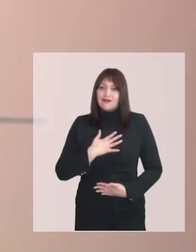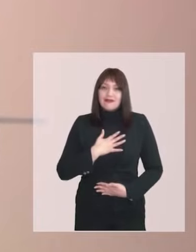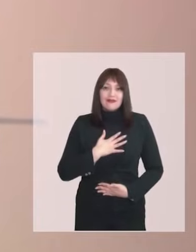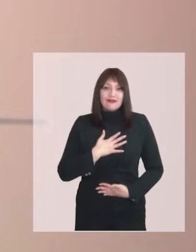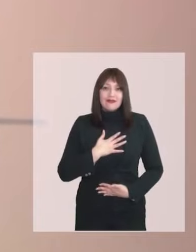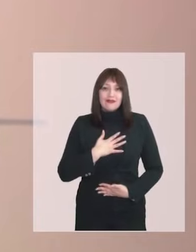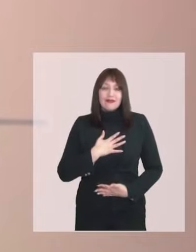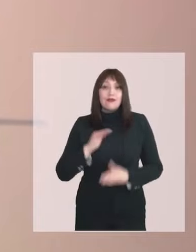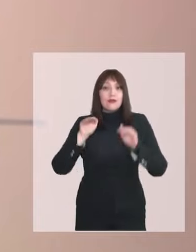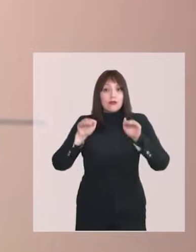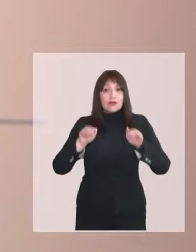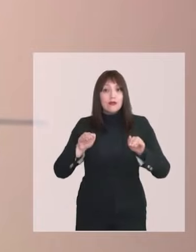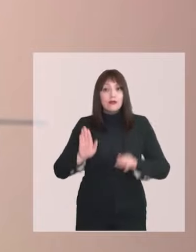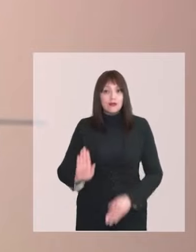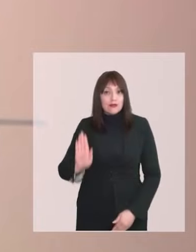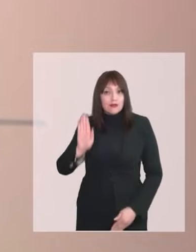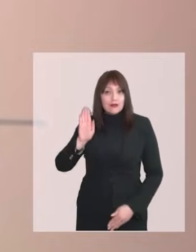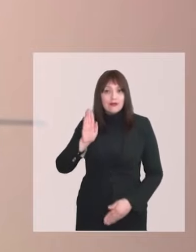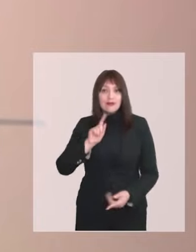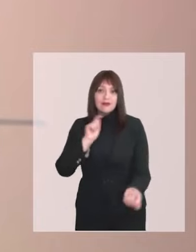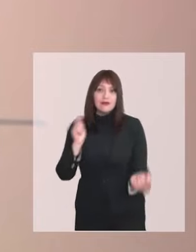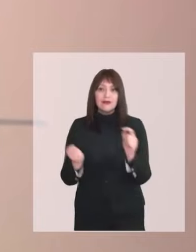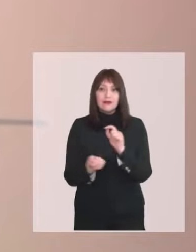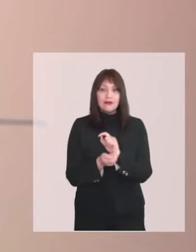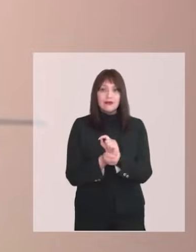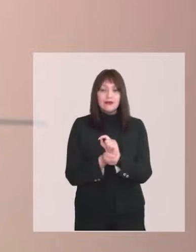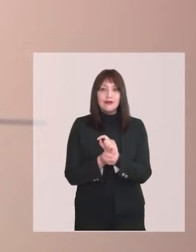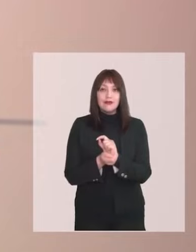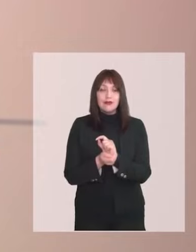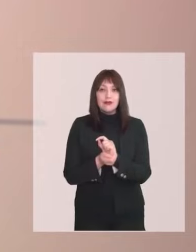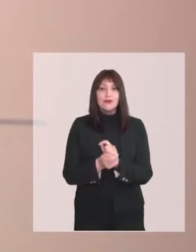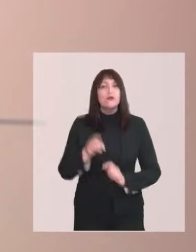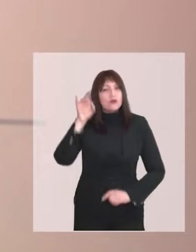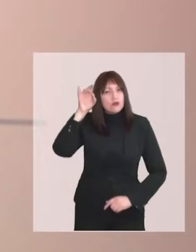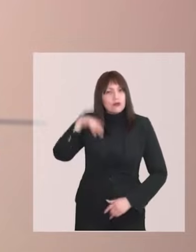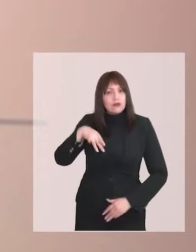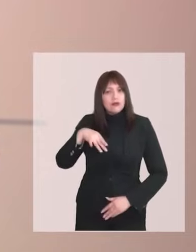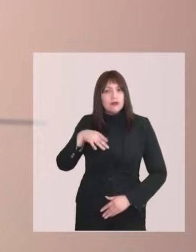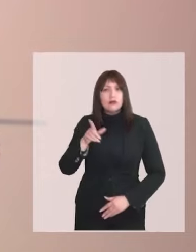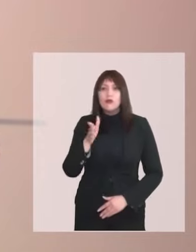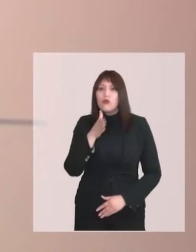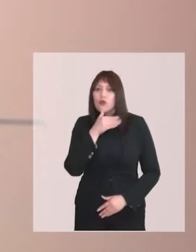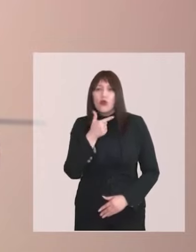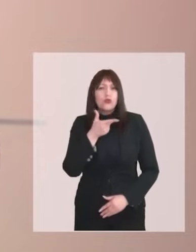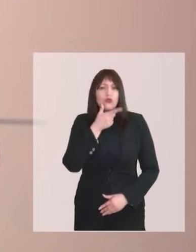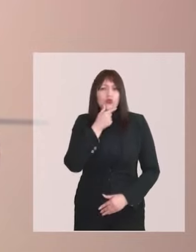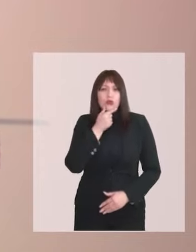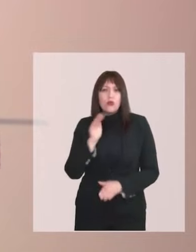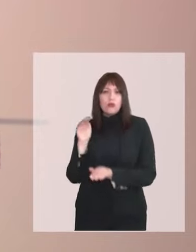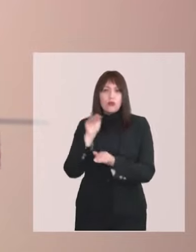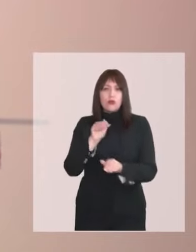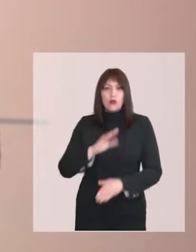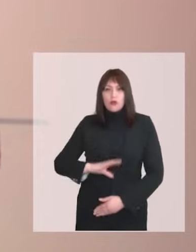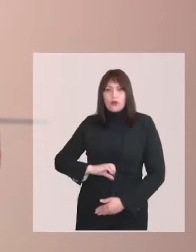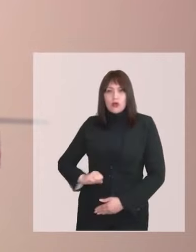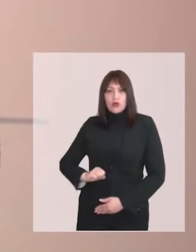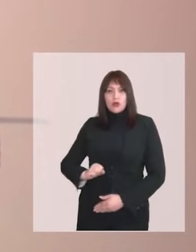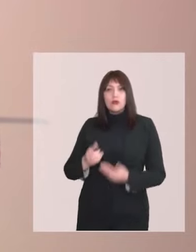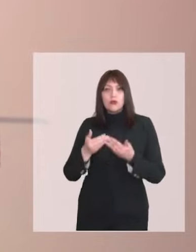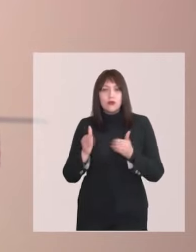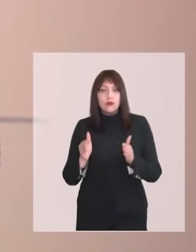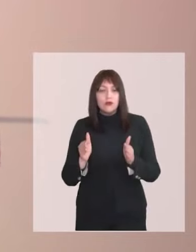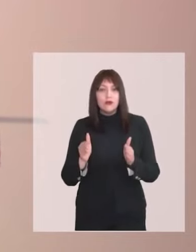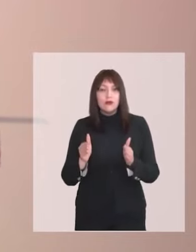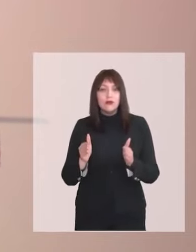emocionada, con la misma esperanza transformadora y porque sé que no duda en apoyar el aborto